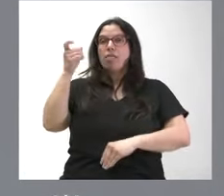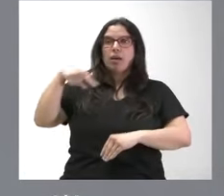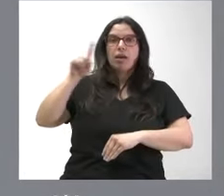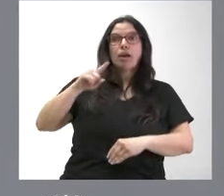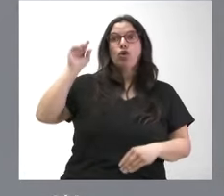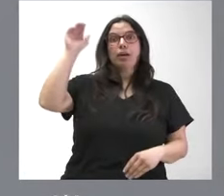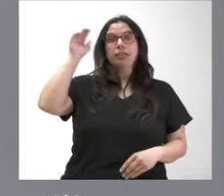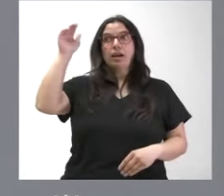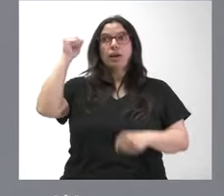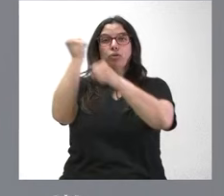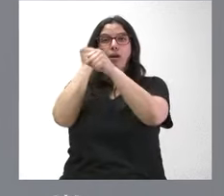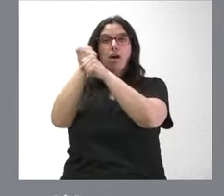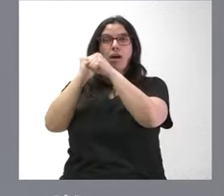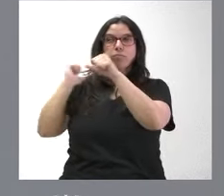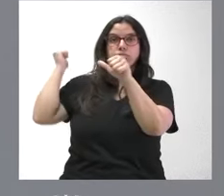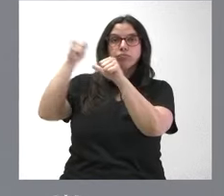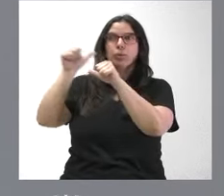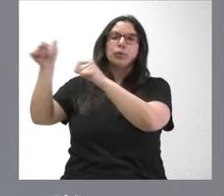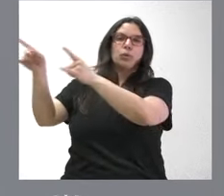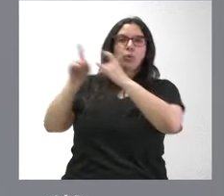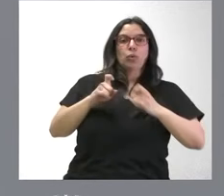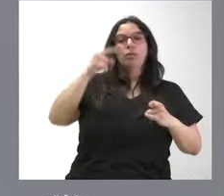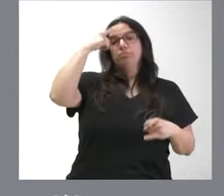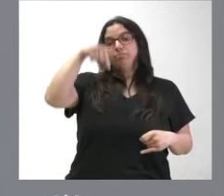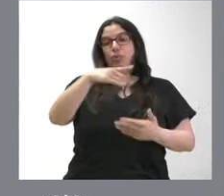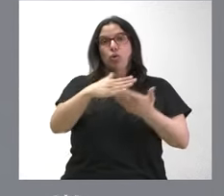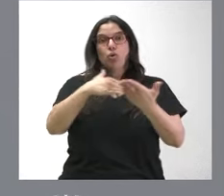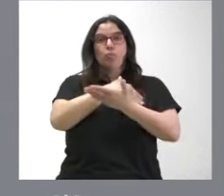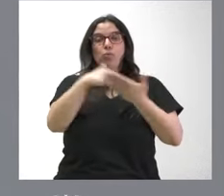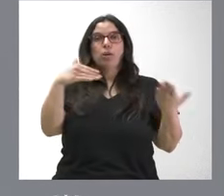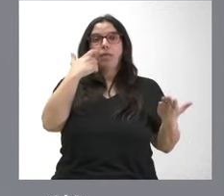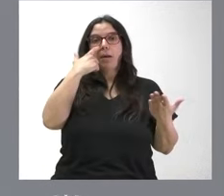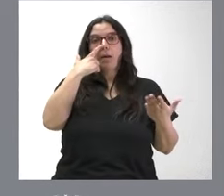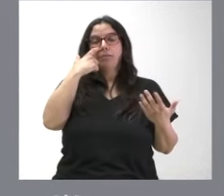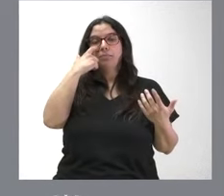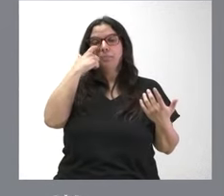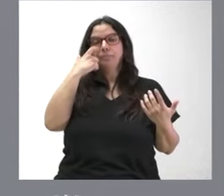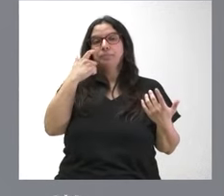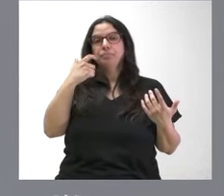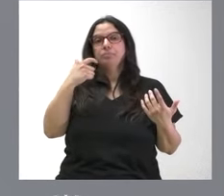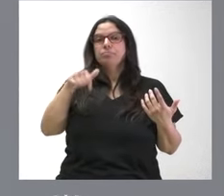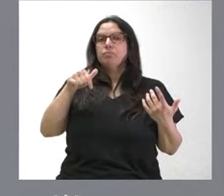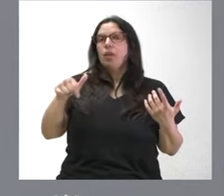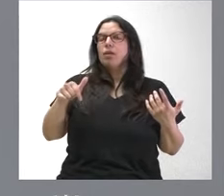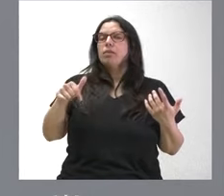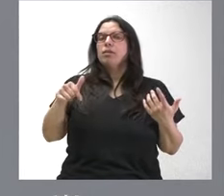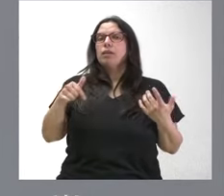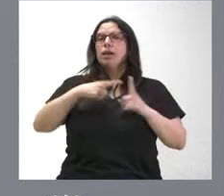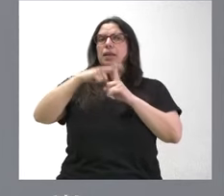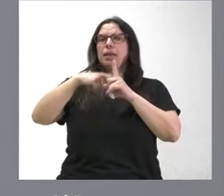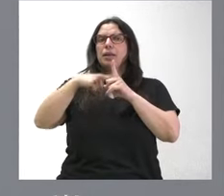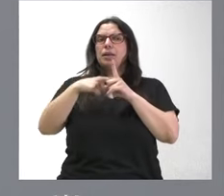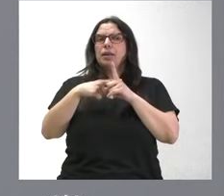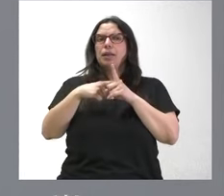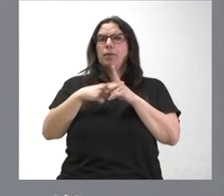en el extranjero. La nuestra, como saben ustedes, es una comunidad que tiene un mejor nivel de posición